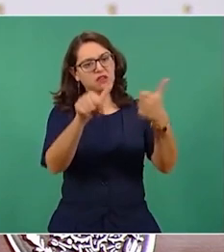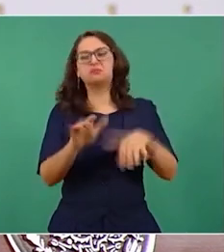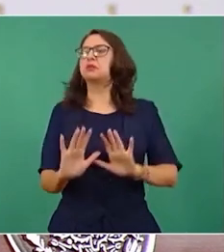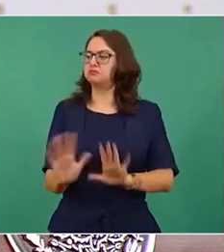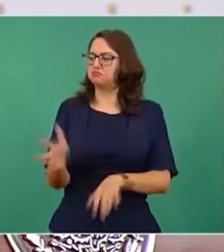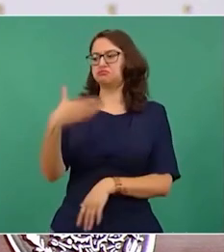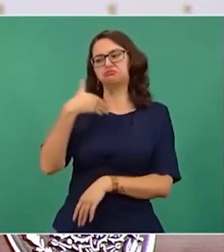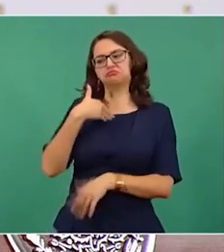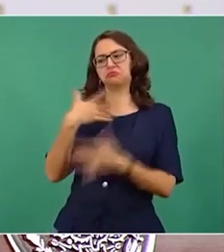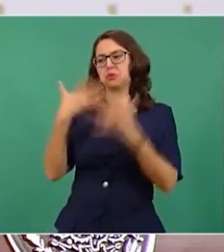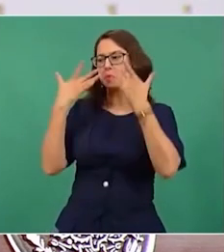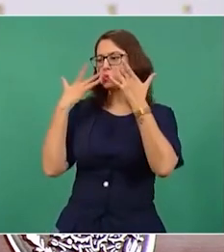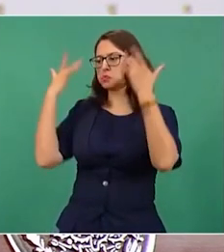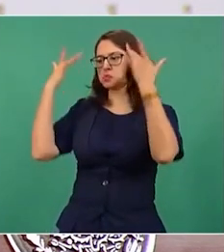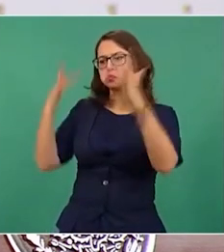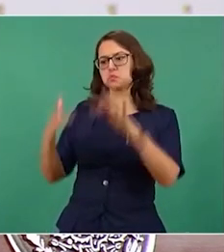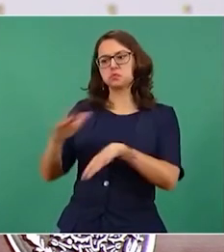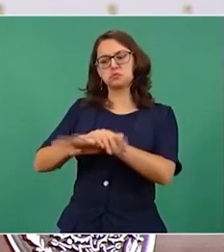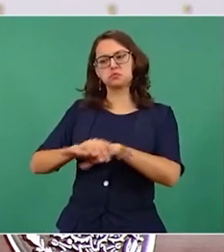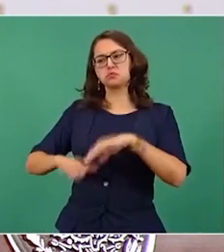sin ningún problema